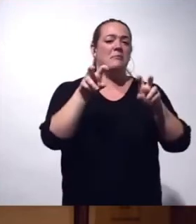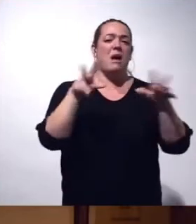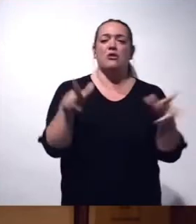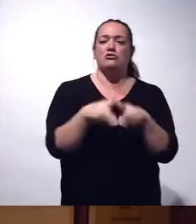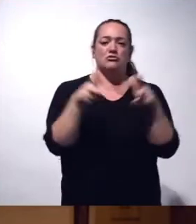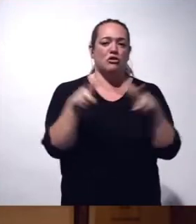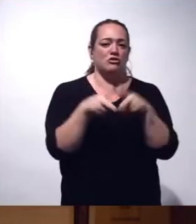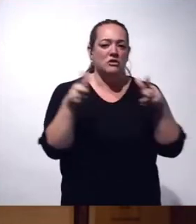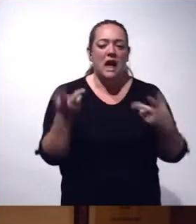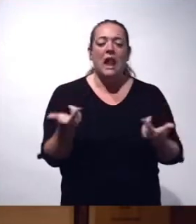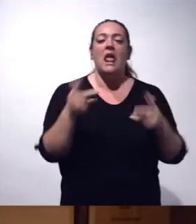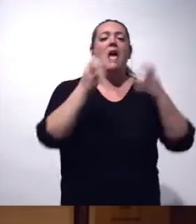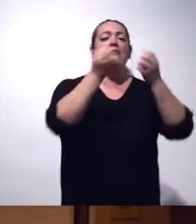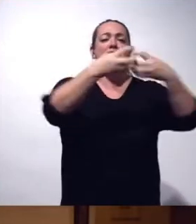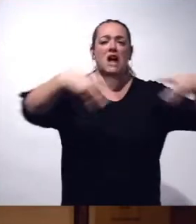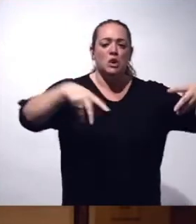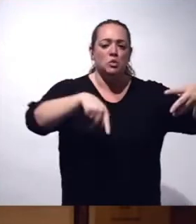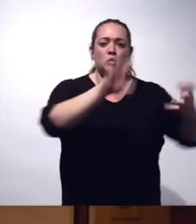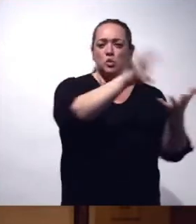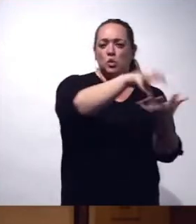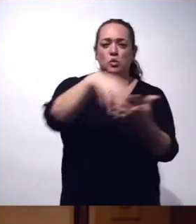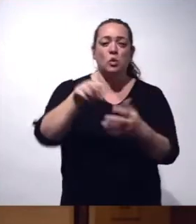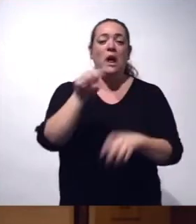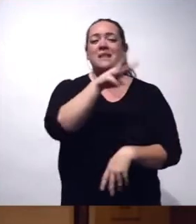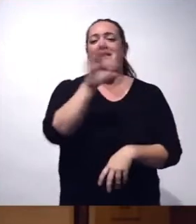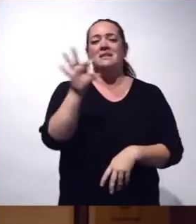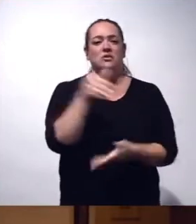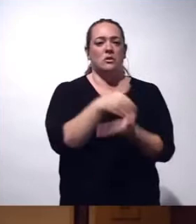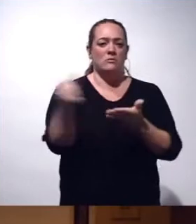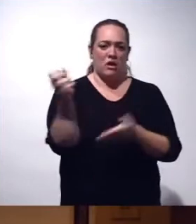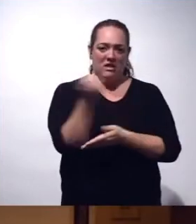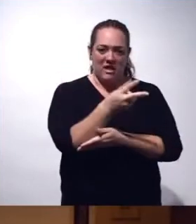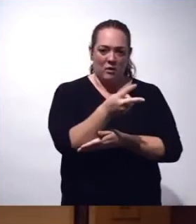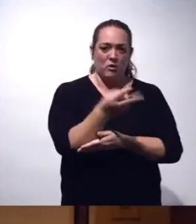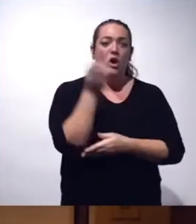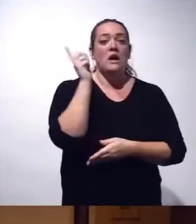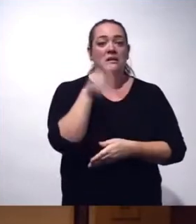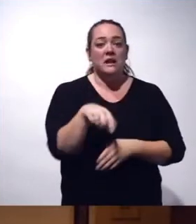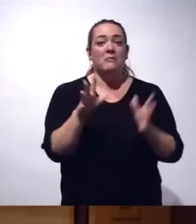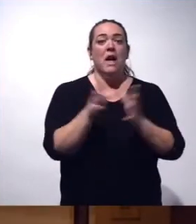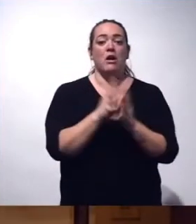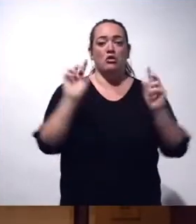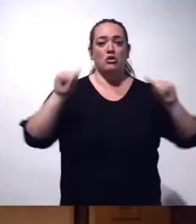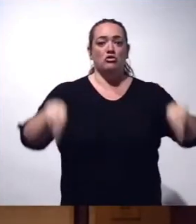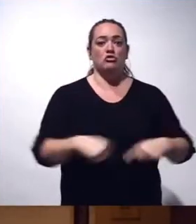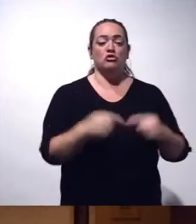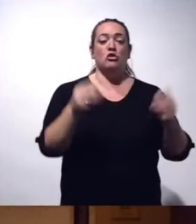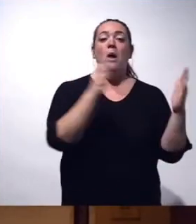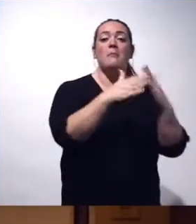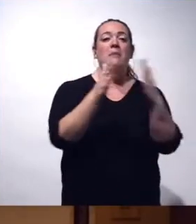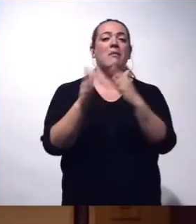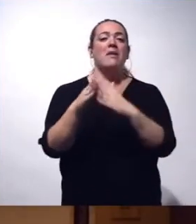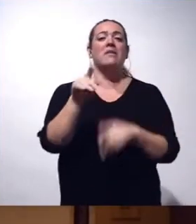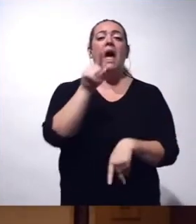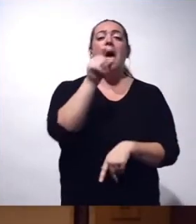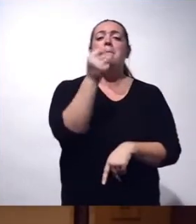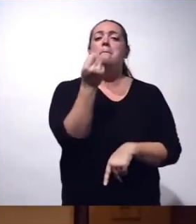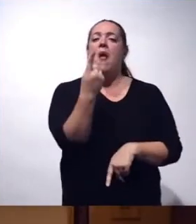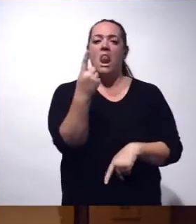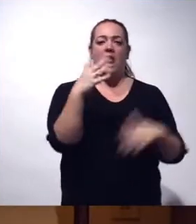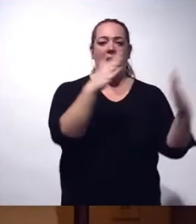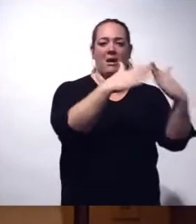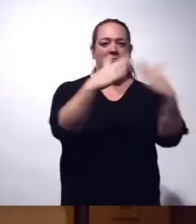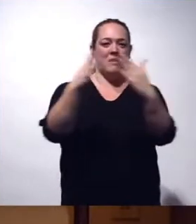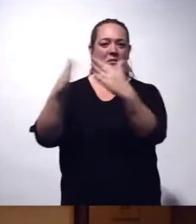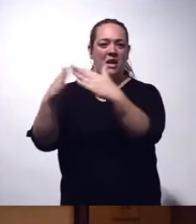sociales, a través de infraestructuras, 300 millones de euros. También ahí está el consorcio de viviendas, más de 1.000 beneficiarios, 1.000